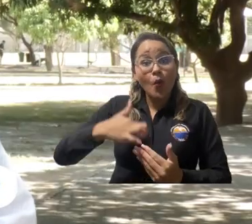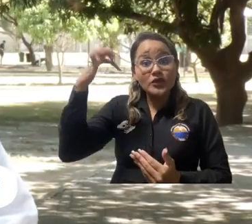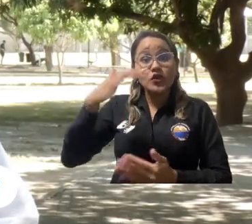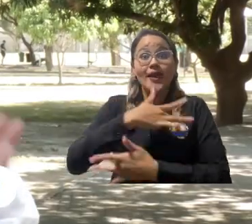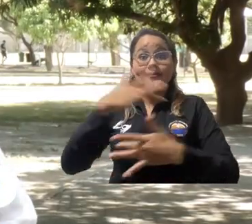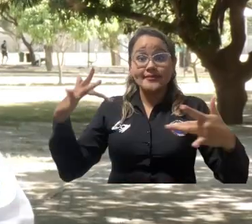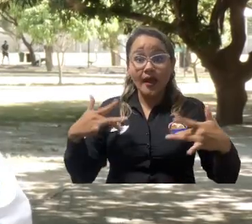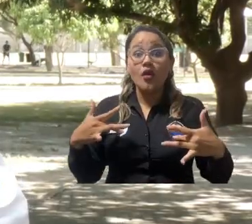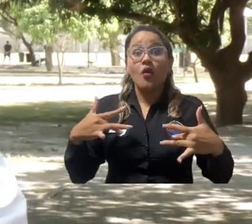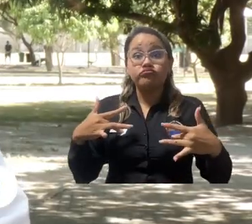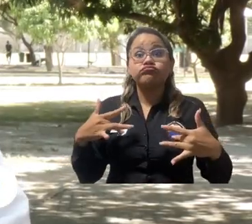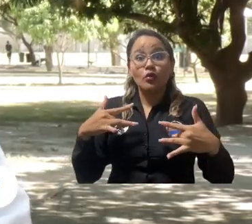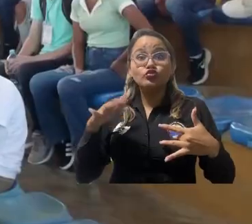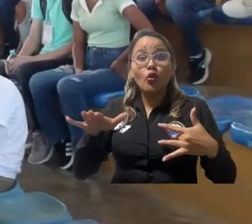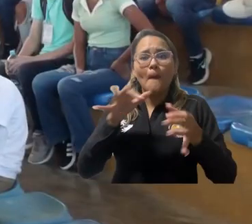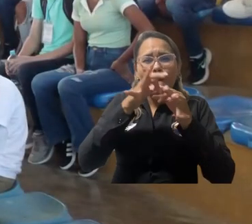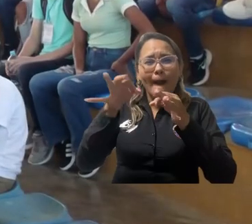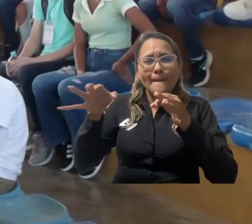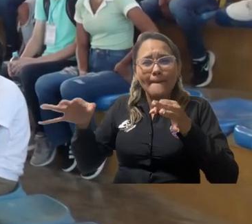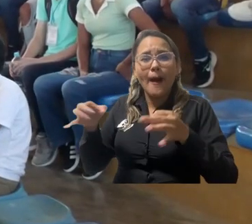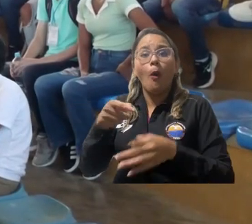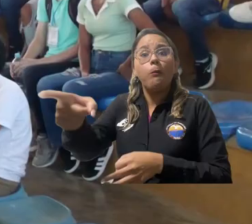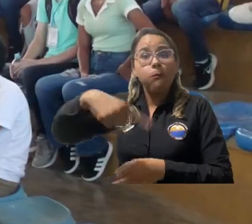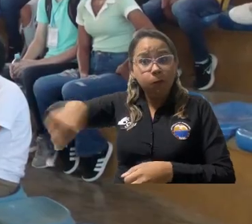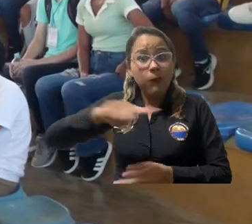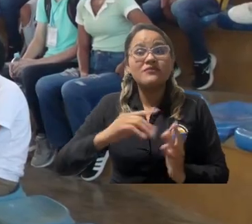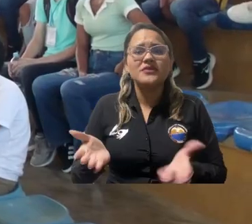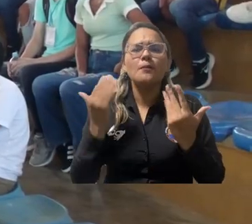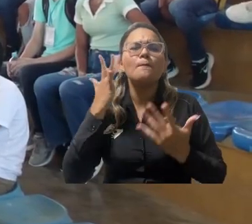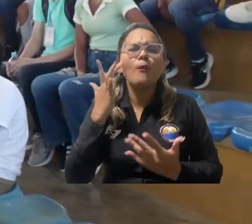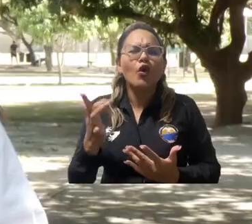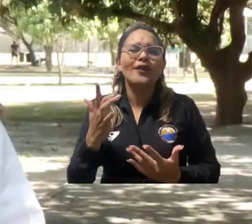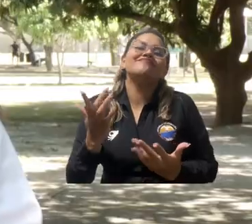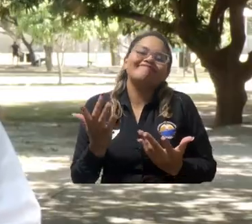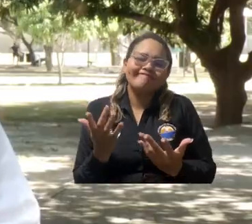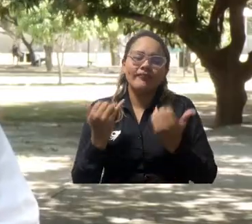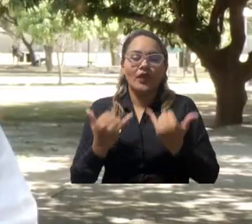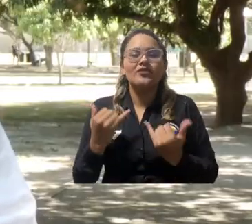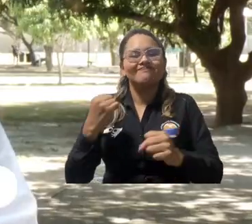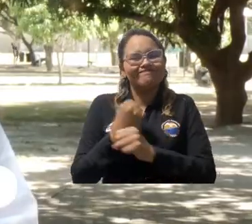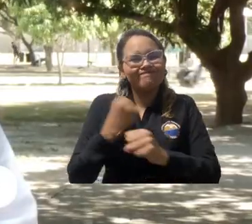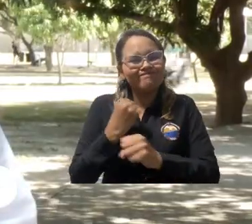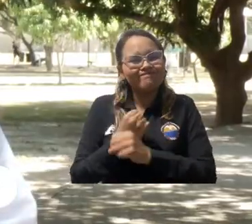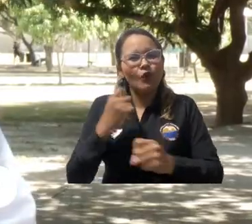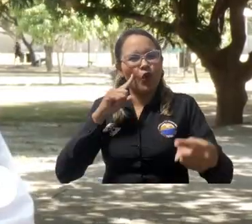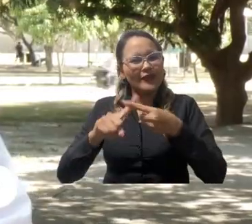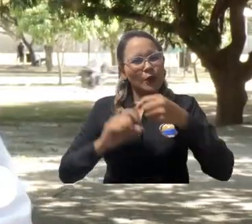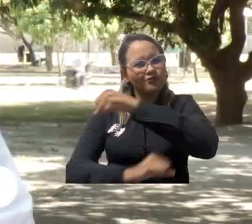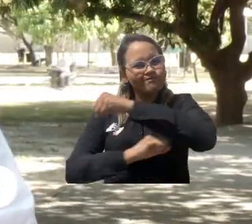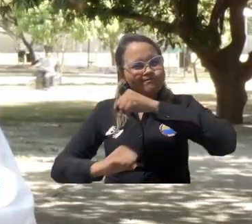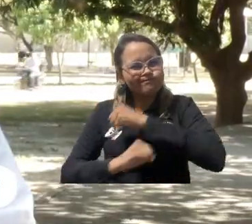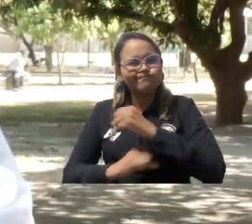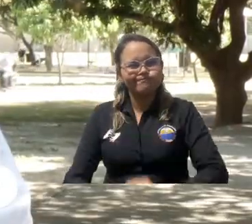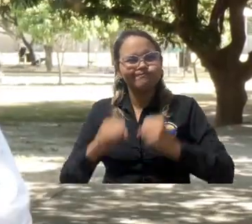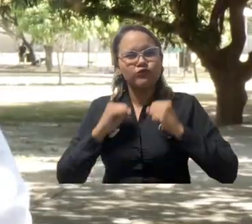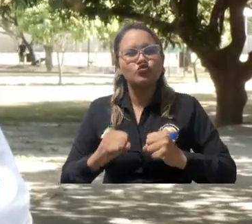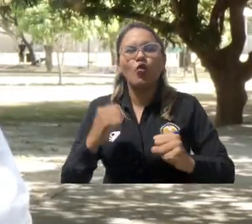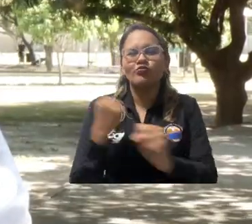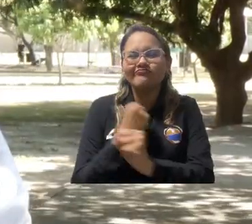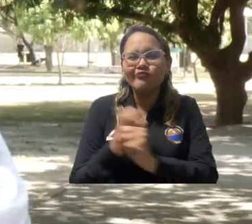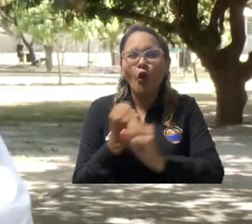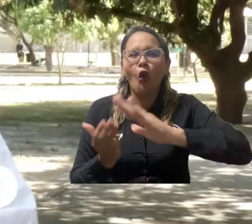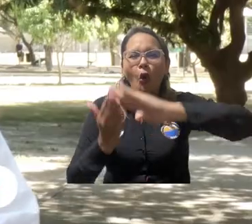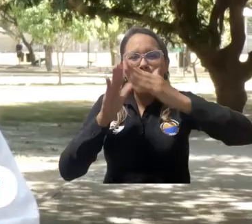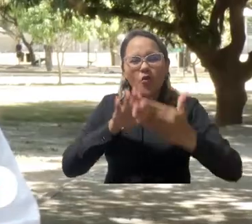salud en cada uno de los municipios de nuestro departamento, dado que se está trabajando en fortalecer el trabajo